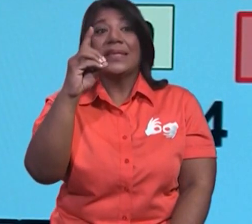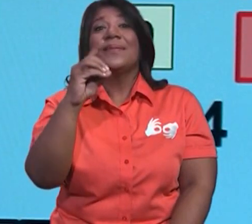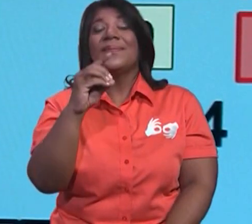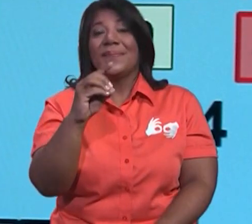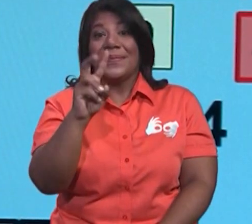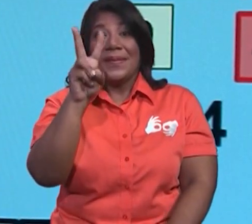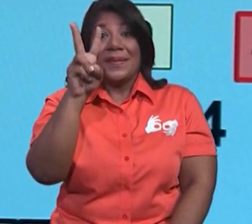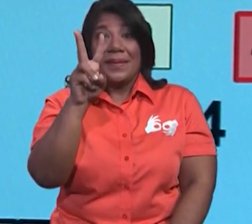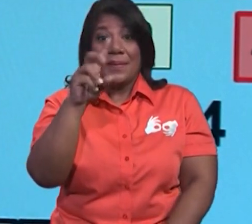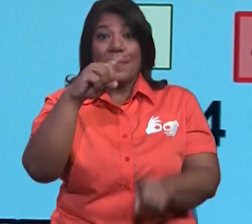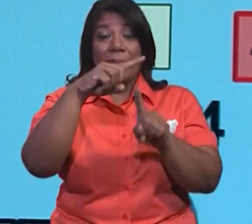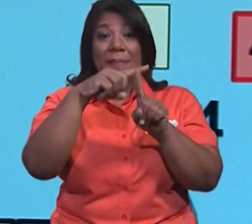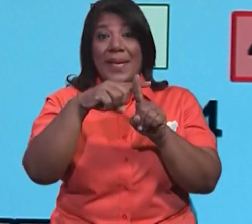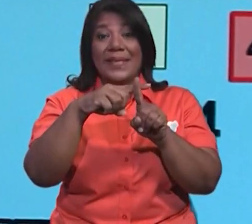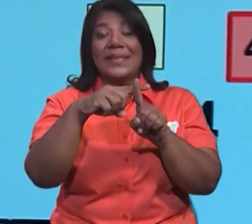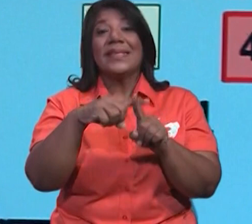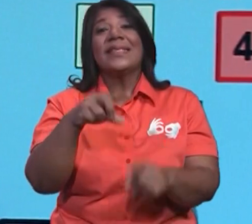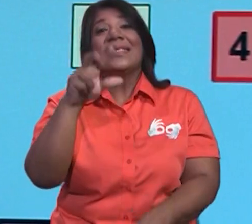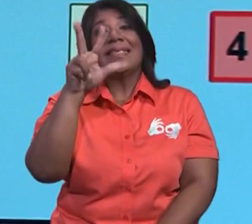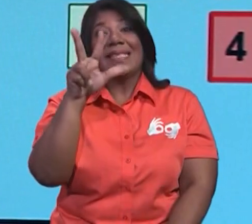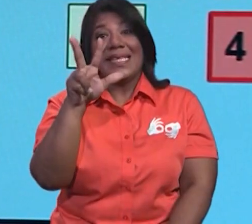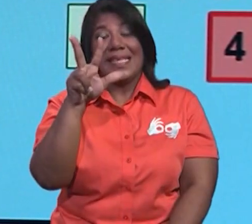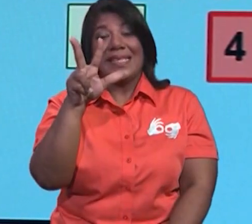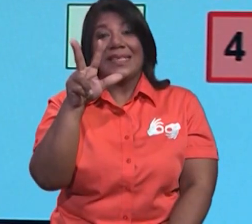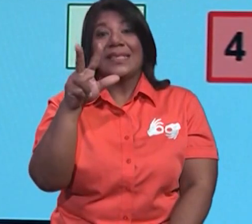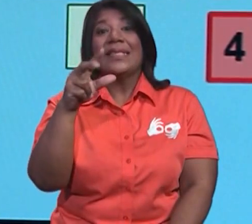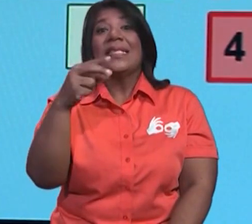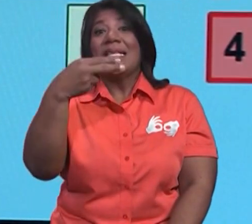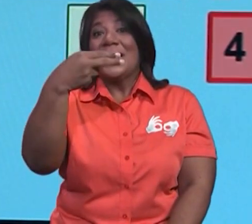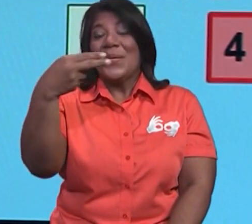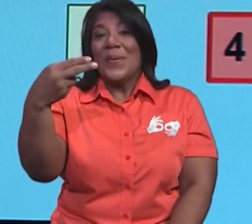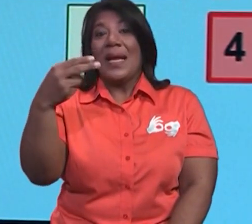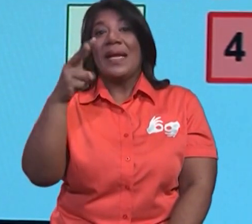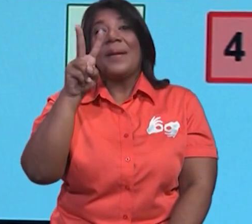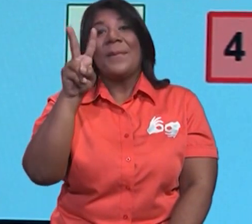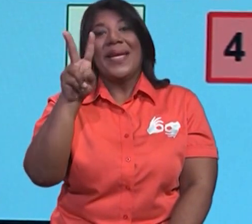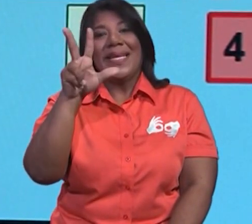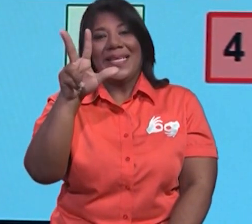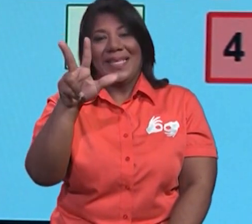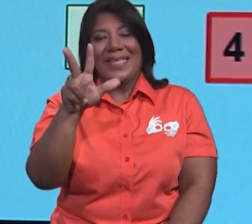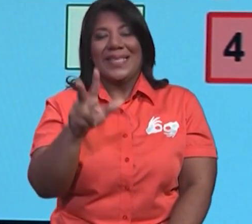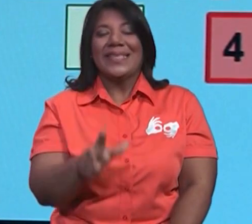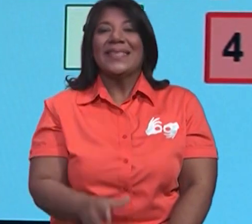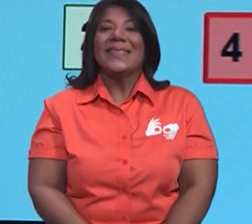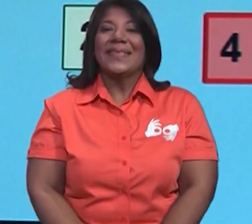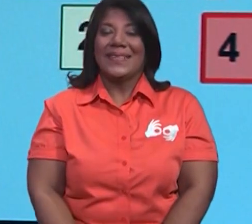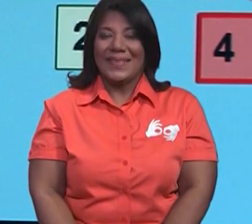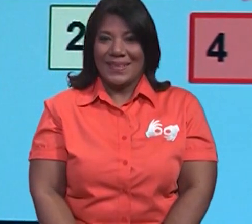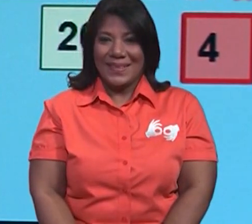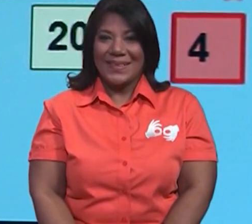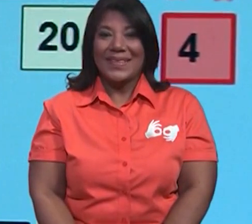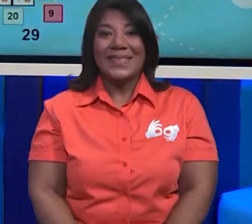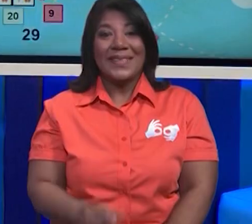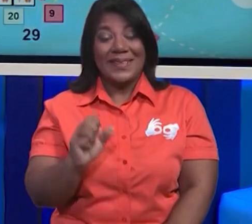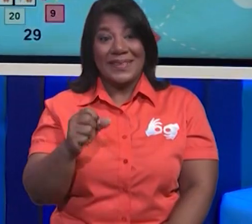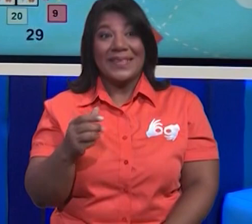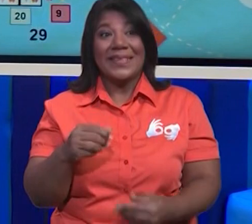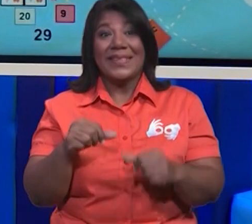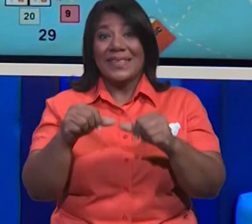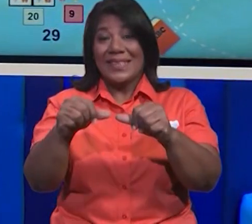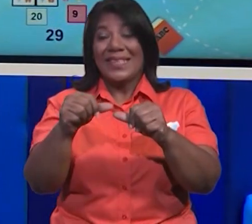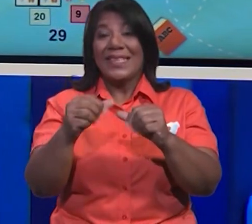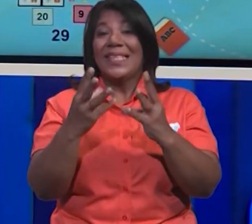veinte. Y si le agregamos tres más, ¿qué número tenemos? El número veintitrés. Y si puedes ver, ¿verdad?